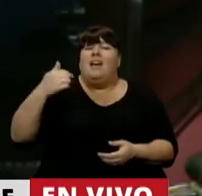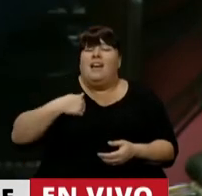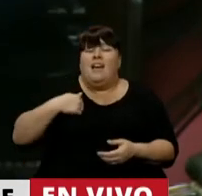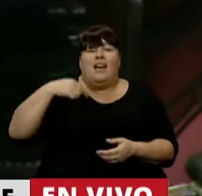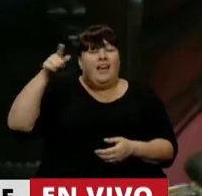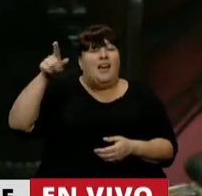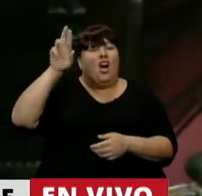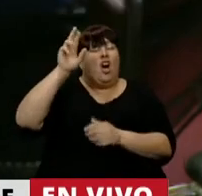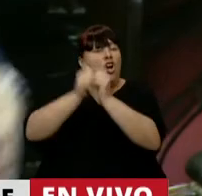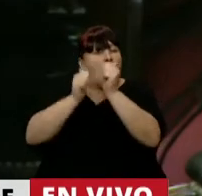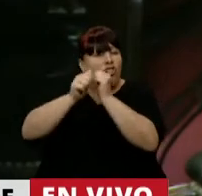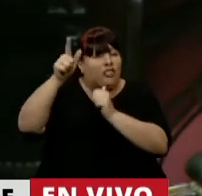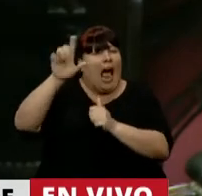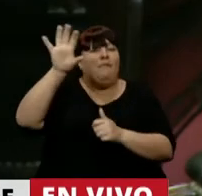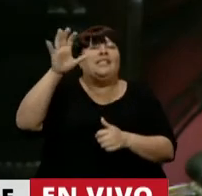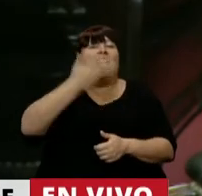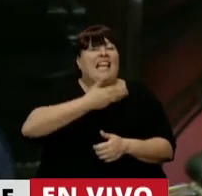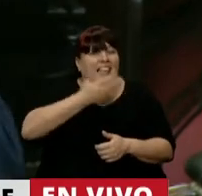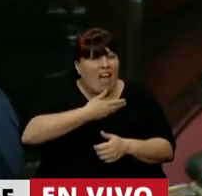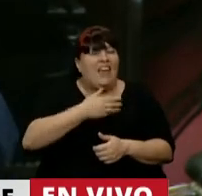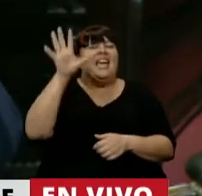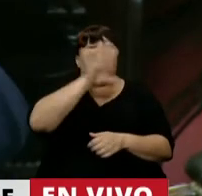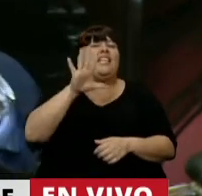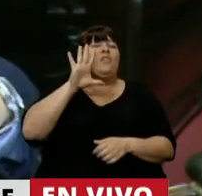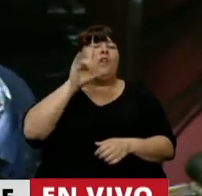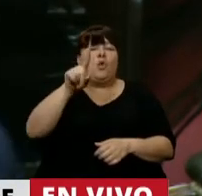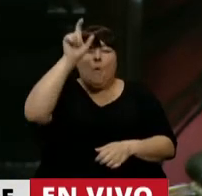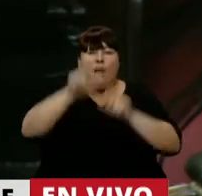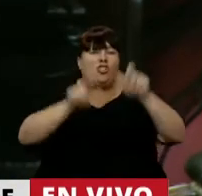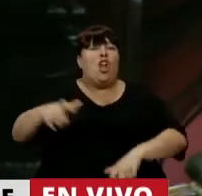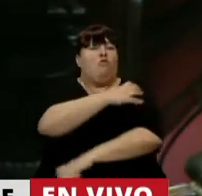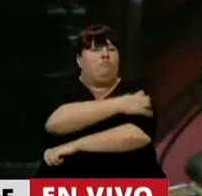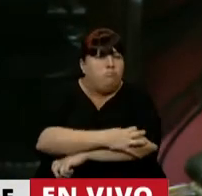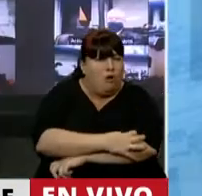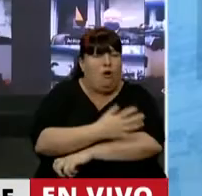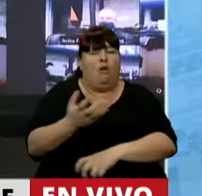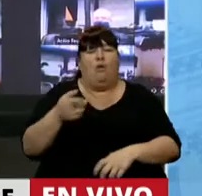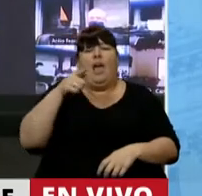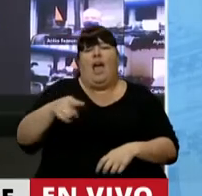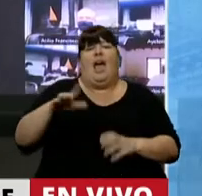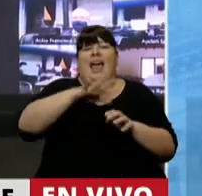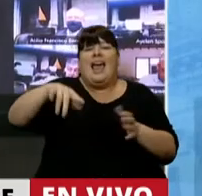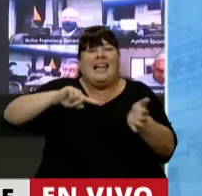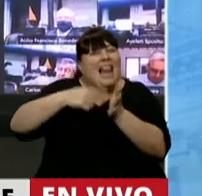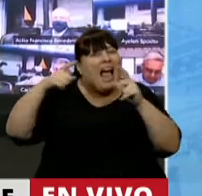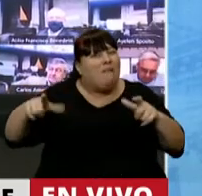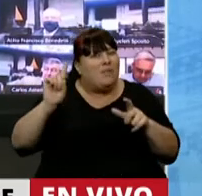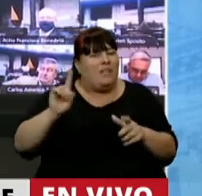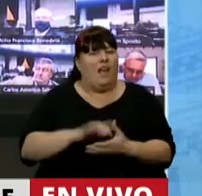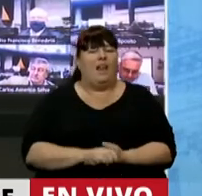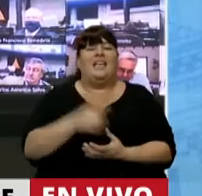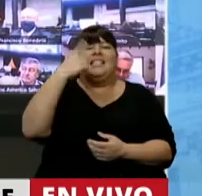Rosario, provincia de Santa Fe, 551 personas, en las pobres, en el área metropolitana,